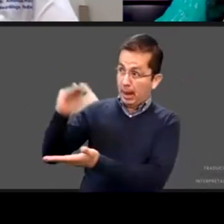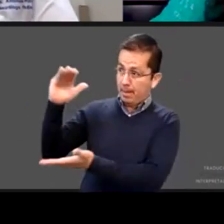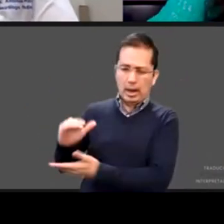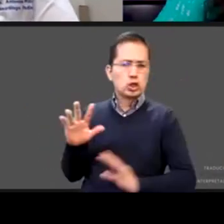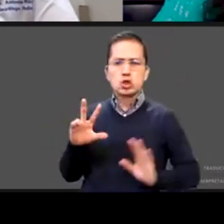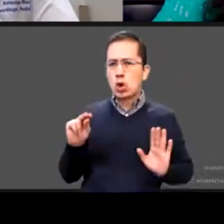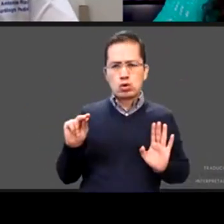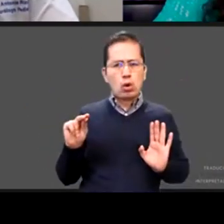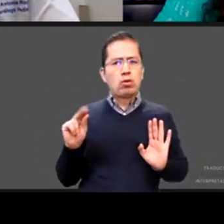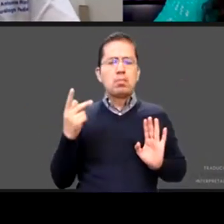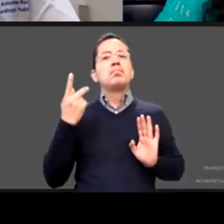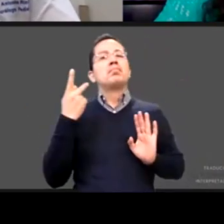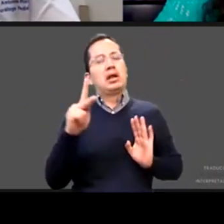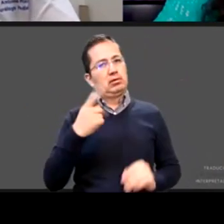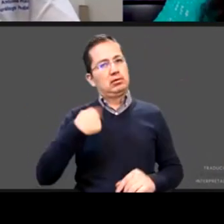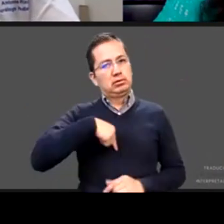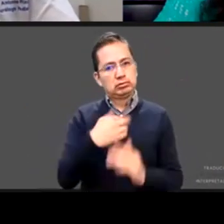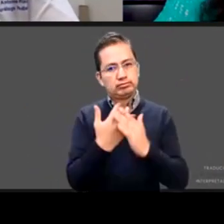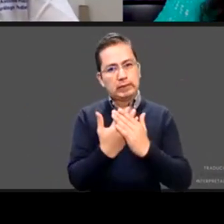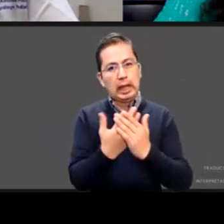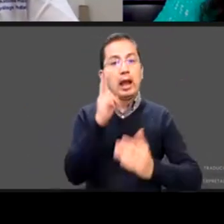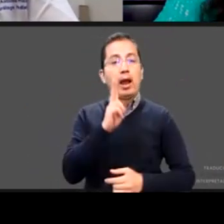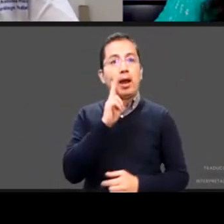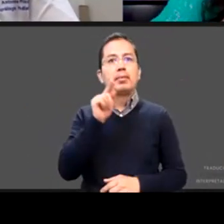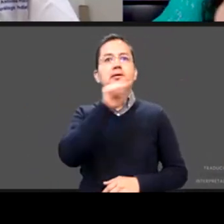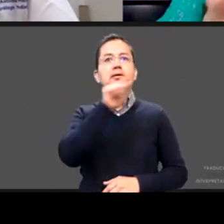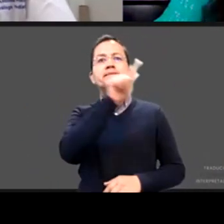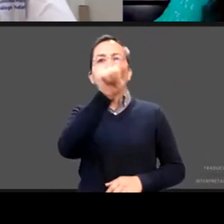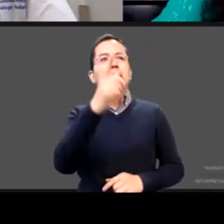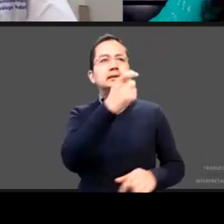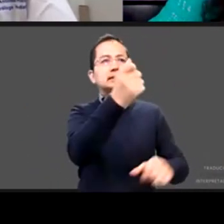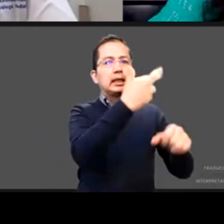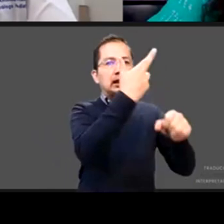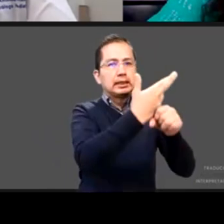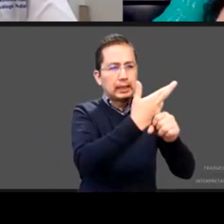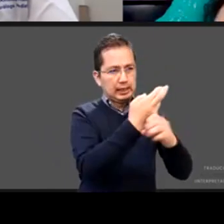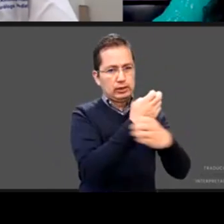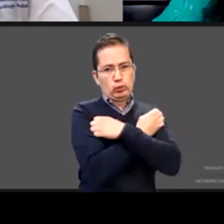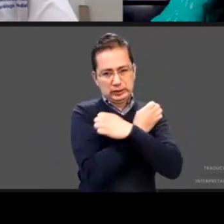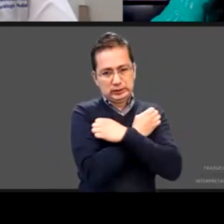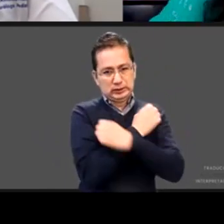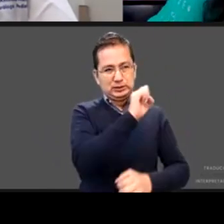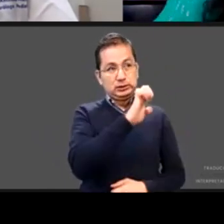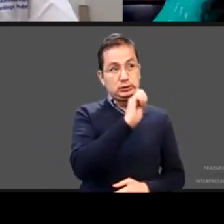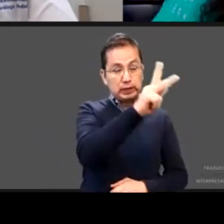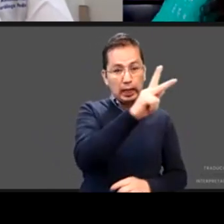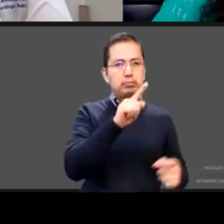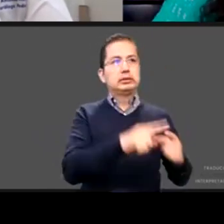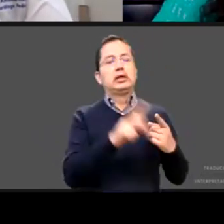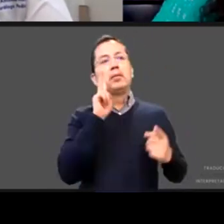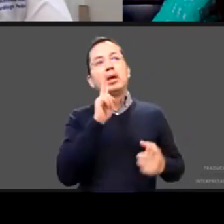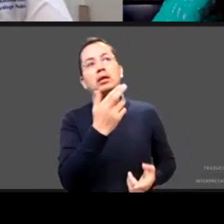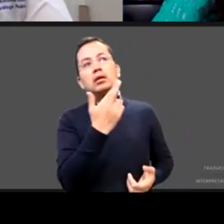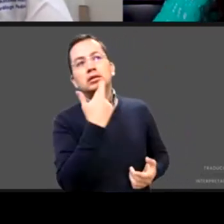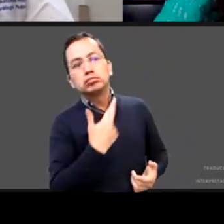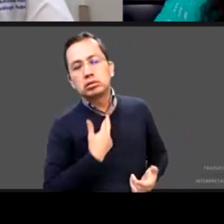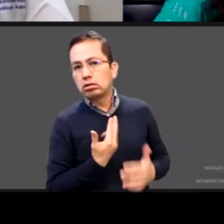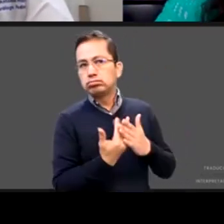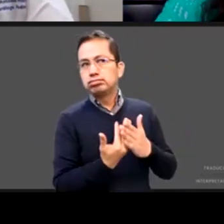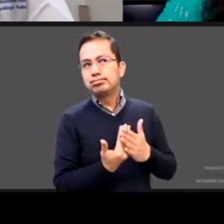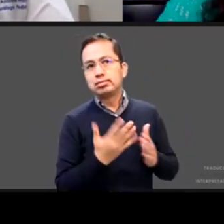muchísima preocupación la respuesta de la Secretaría de Educación donde además tenemos conocimiento de algunos